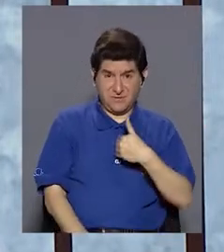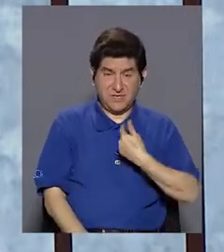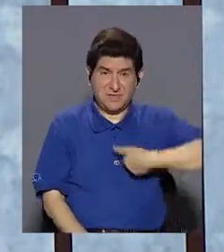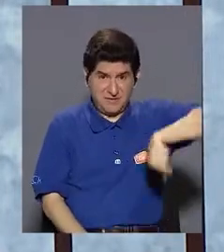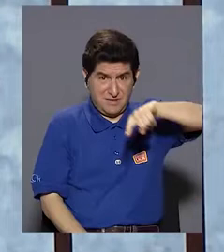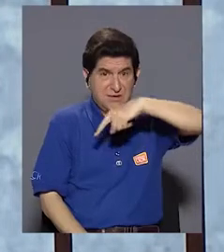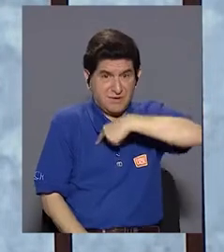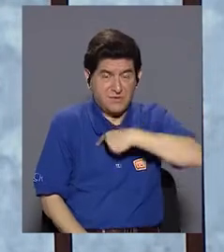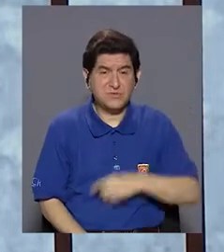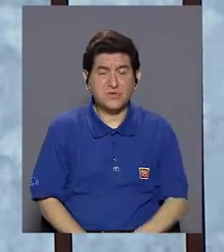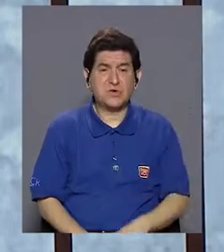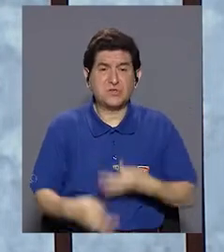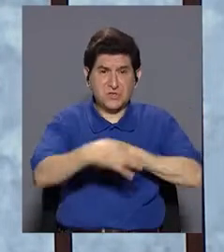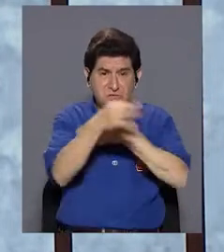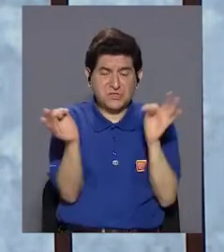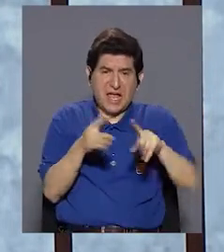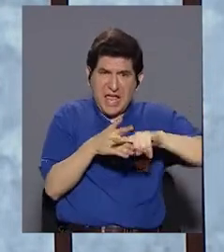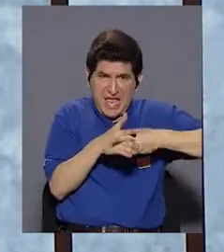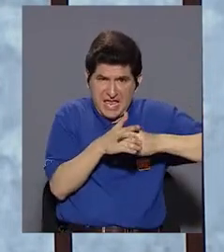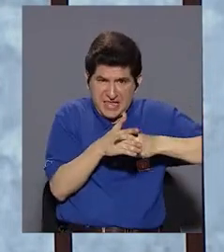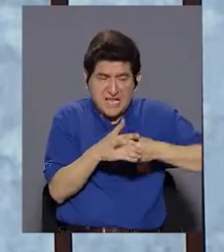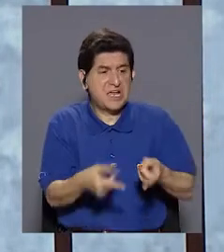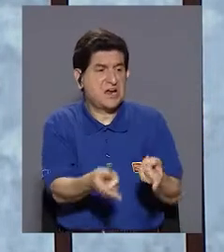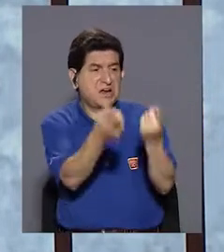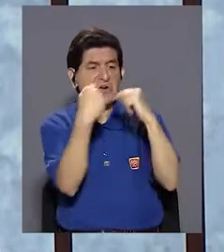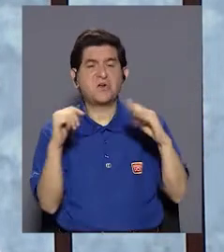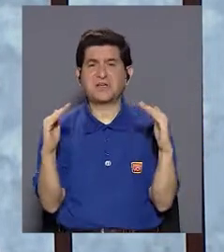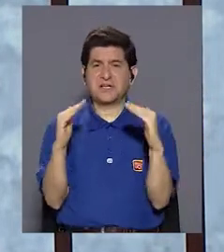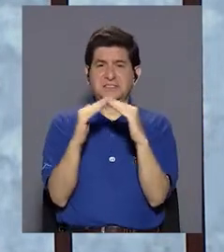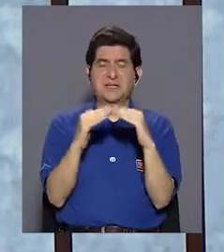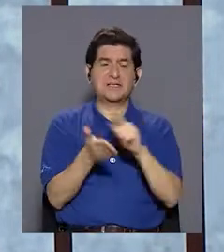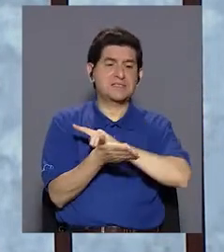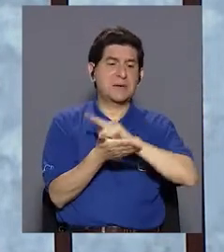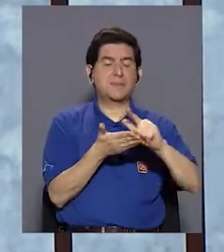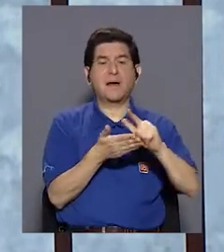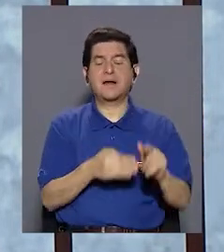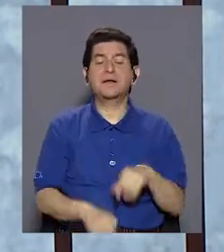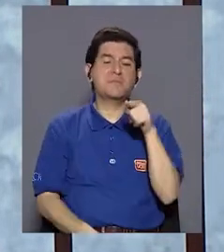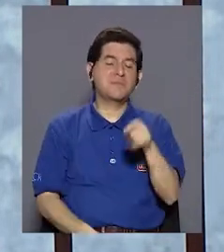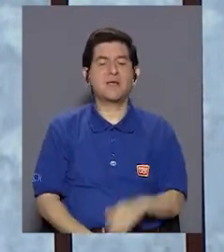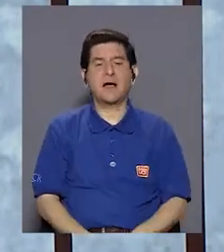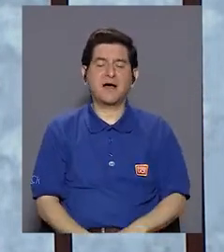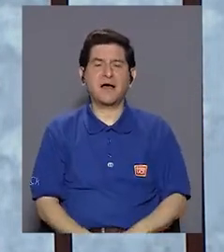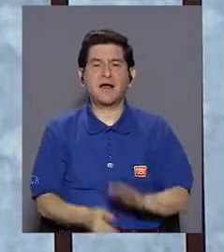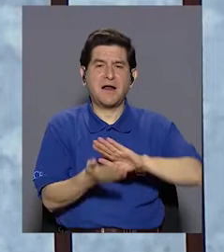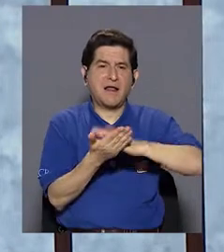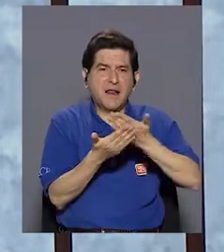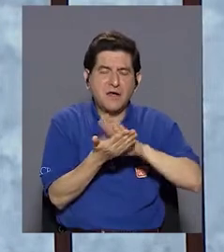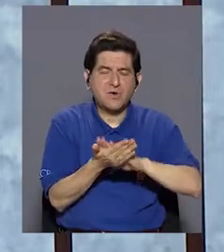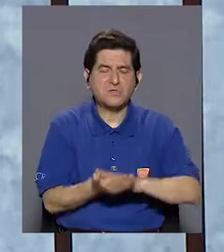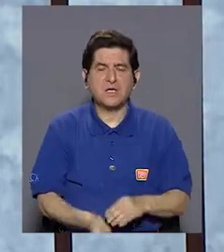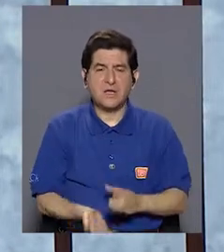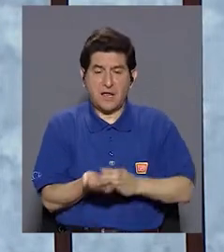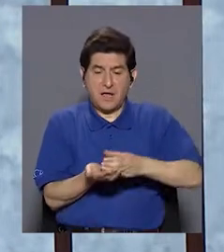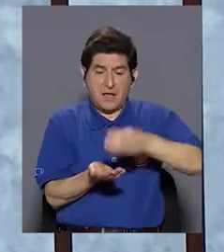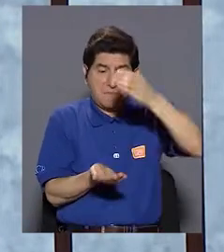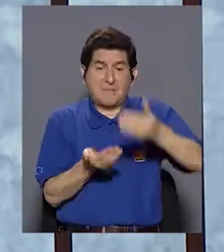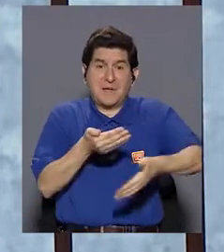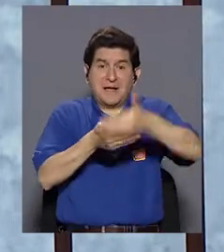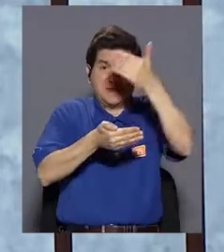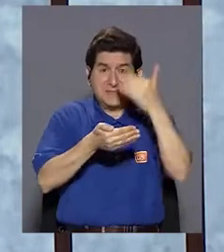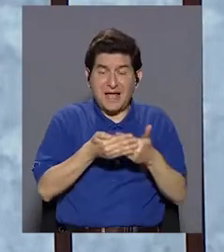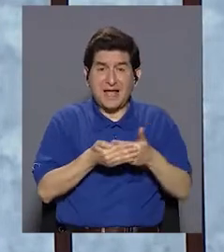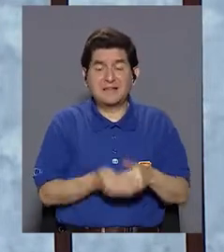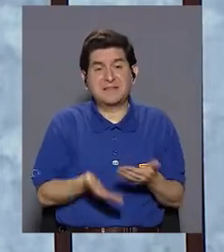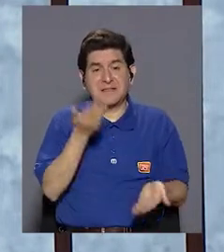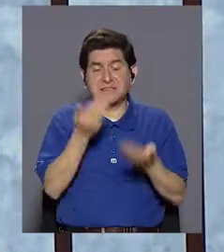en los talleres mecánicos nos los traemos para la casa, para limpiar la cocina, en un envase que fue antes